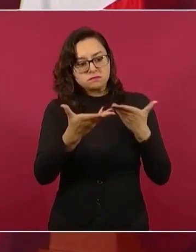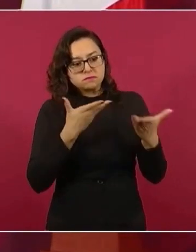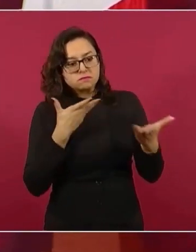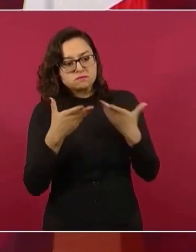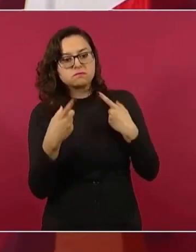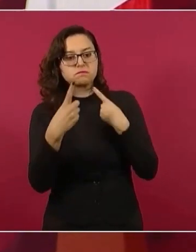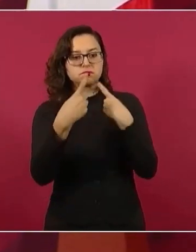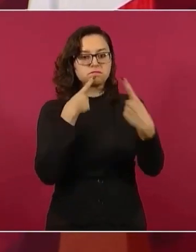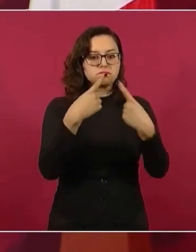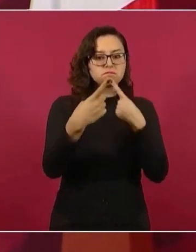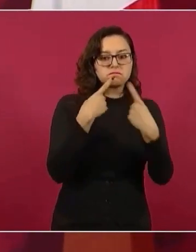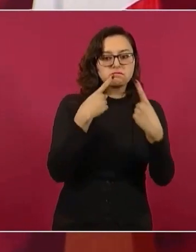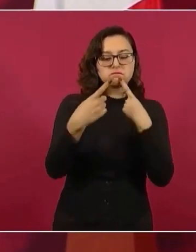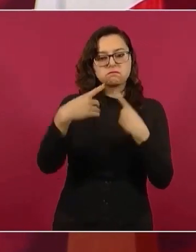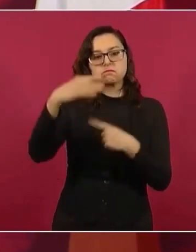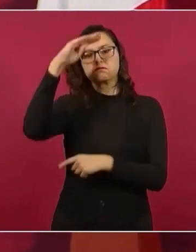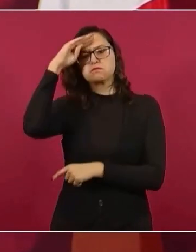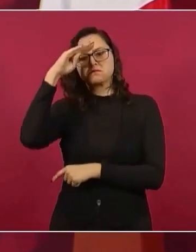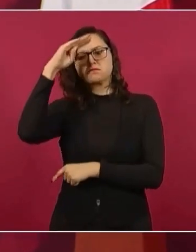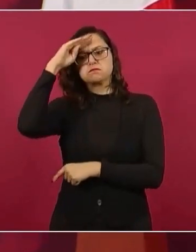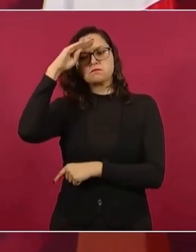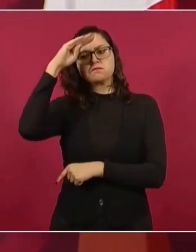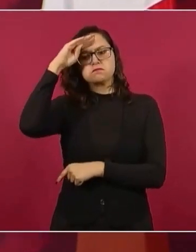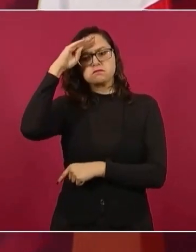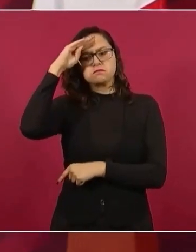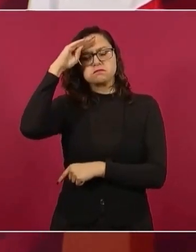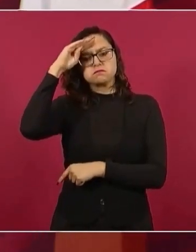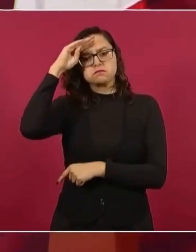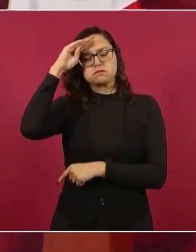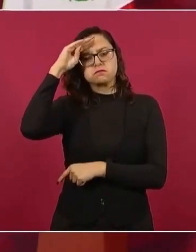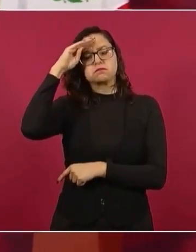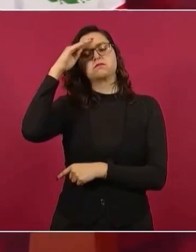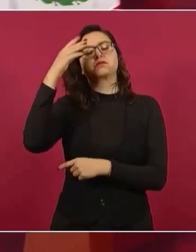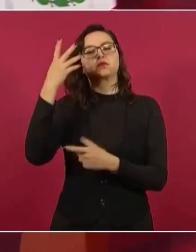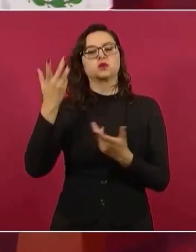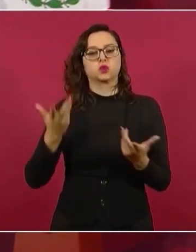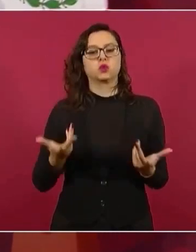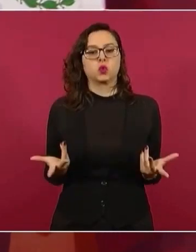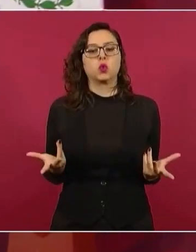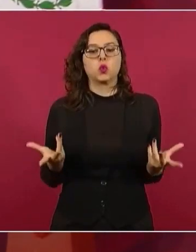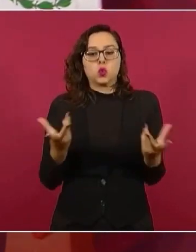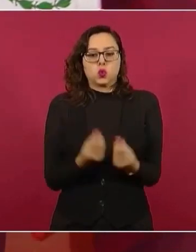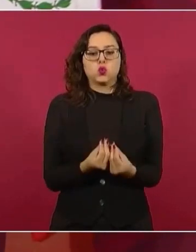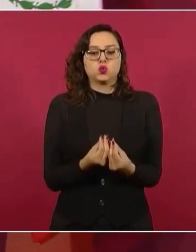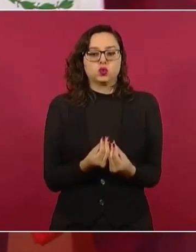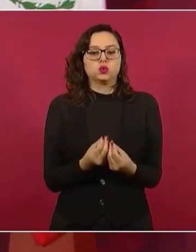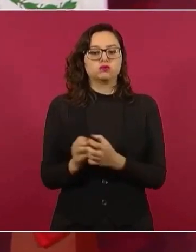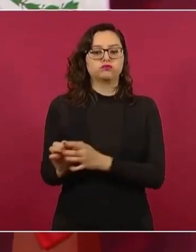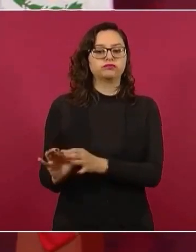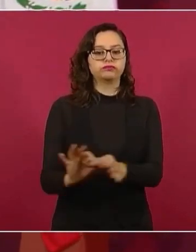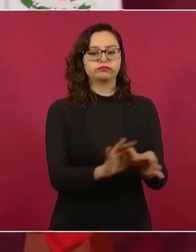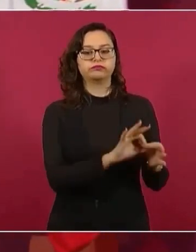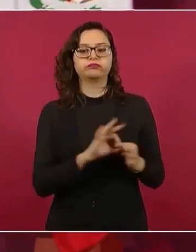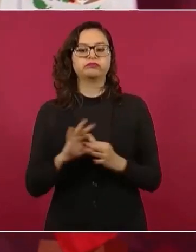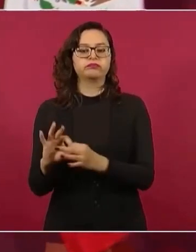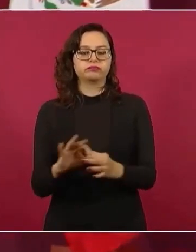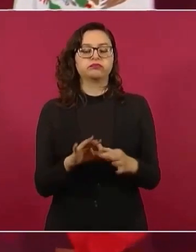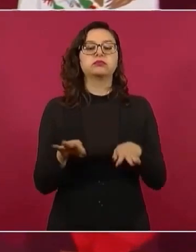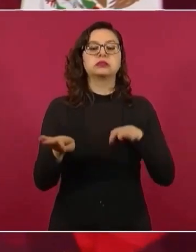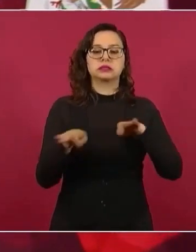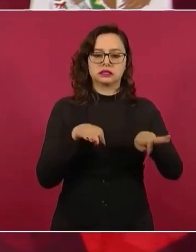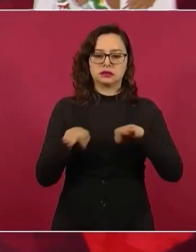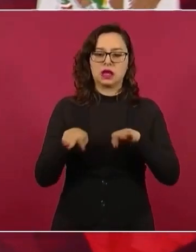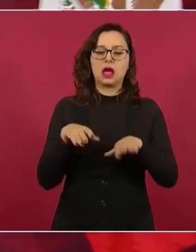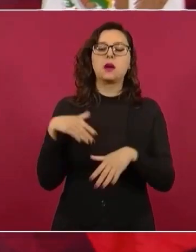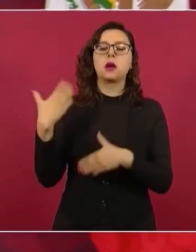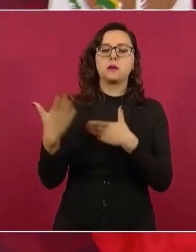pensando en hacer un trabajo conjunto. Él va a